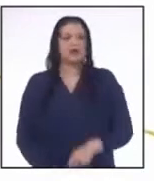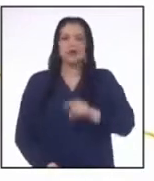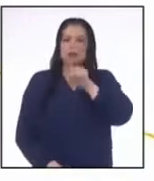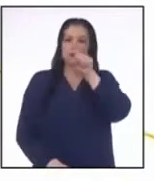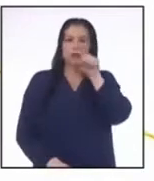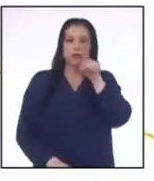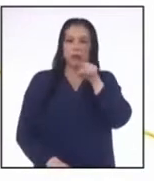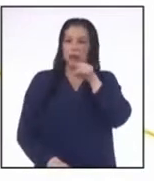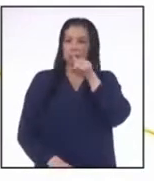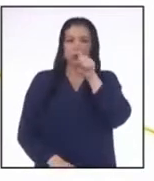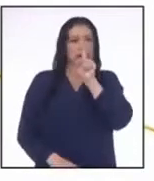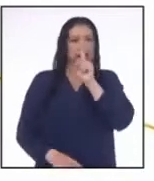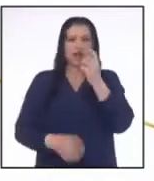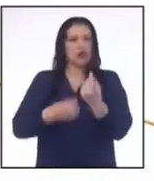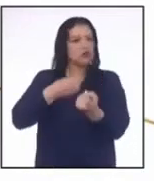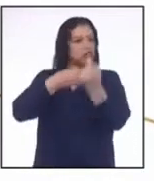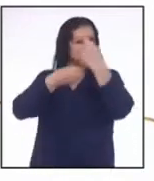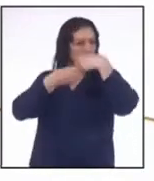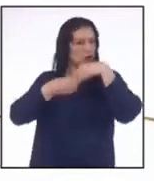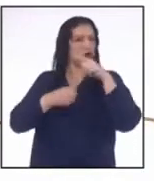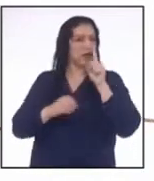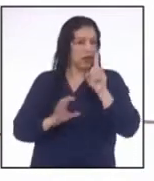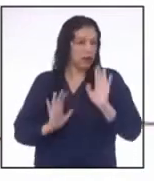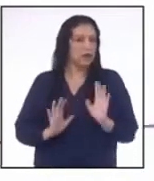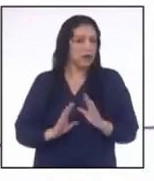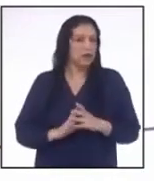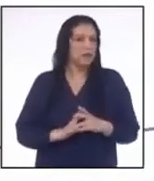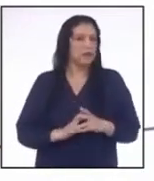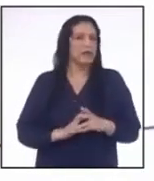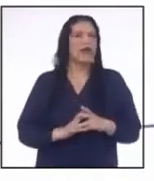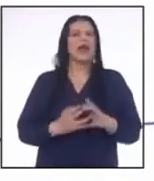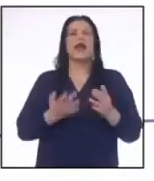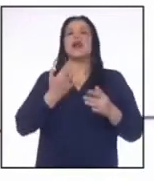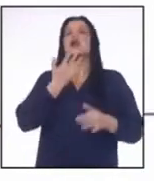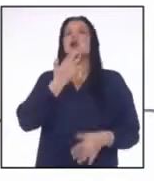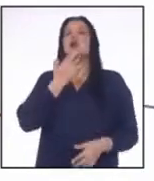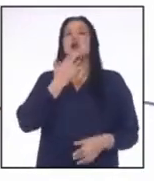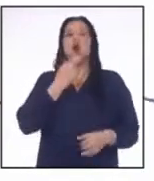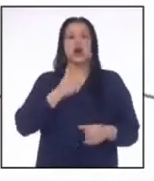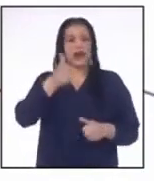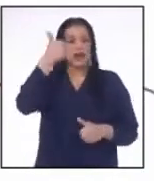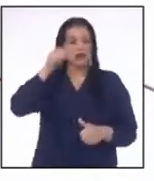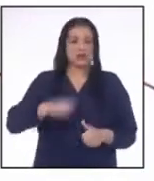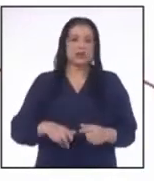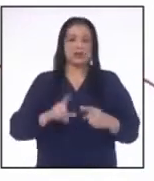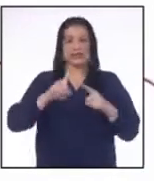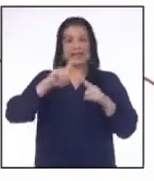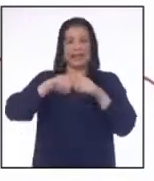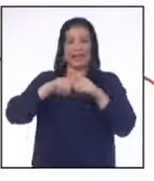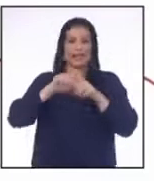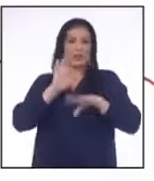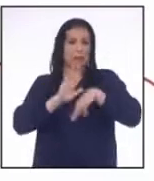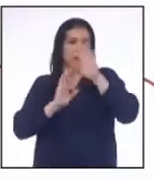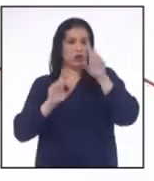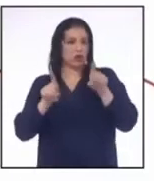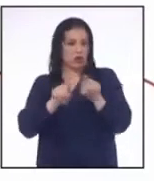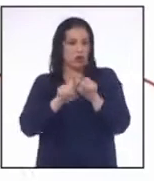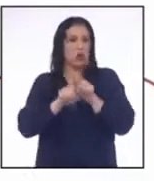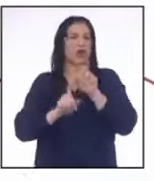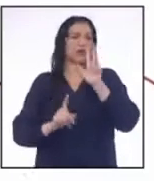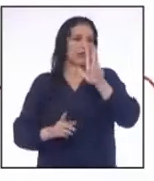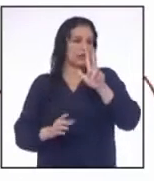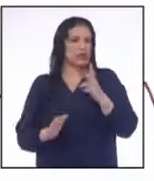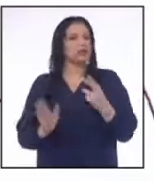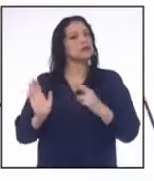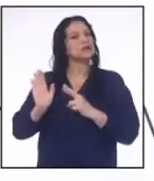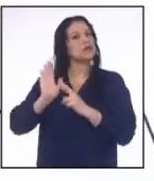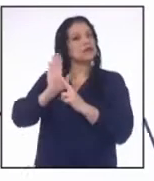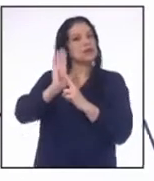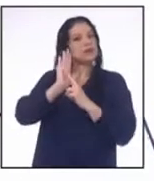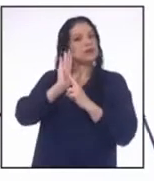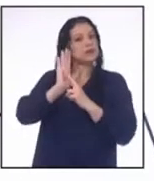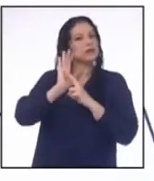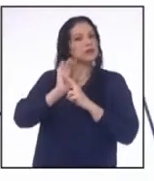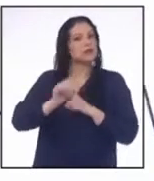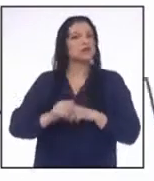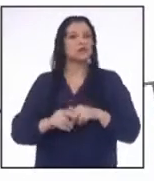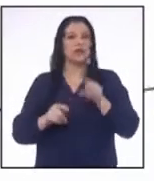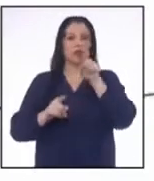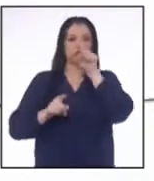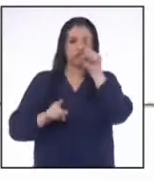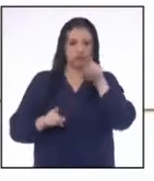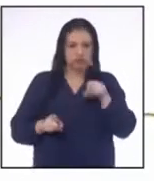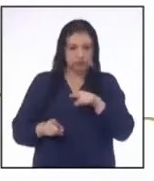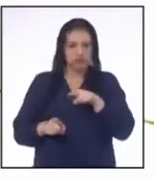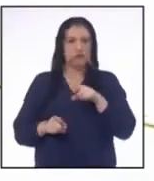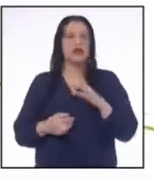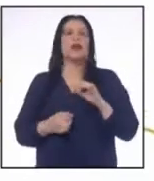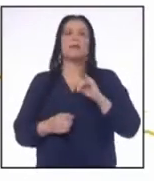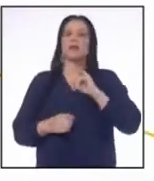señal que no se considera al 1 La gráfica azul indica que X es mayor o igual que 3 Y es una representación de un intervalo